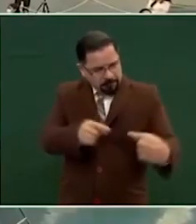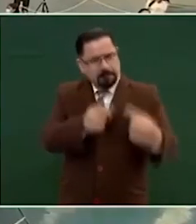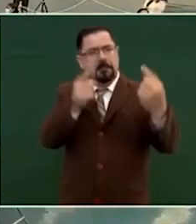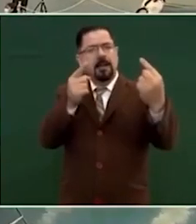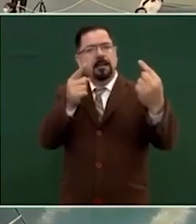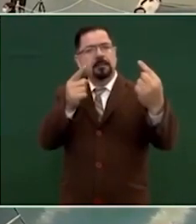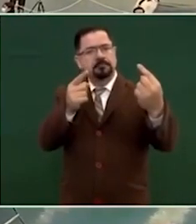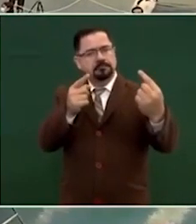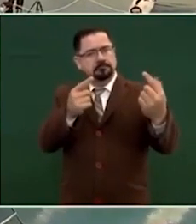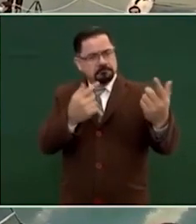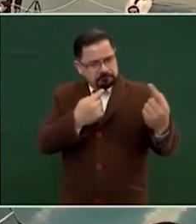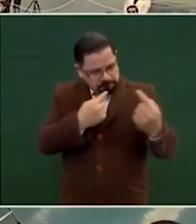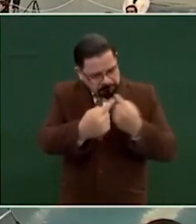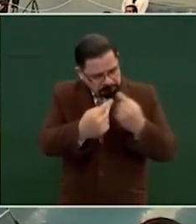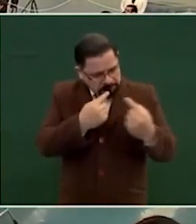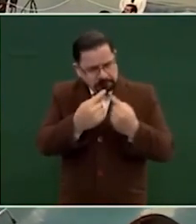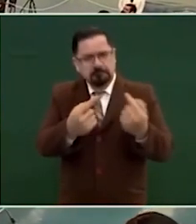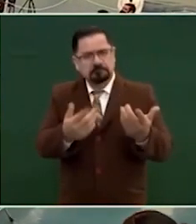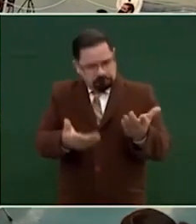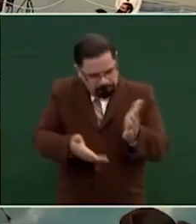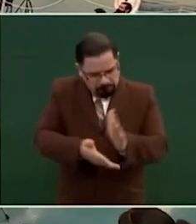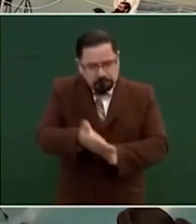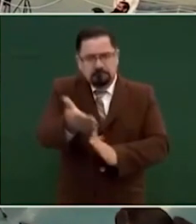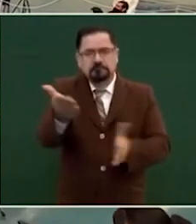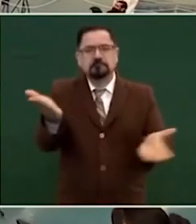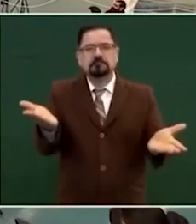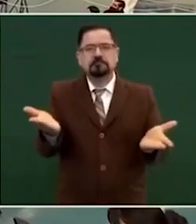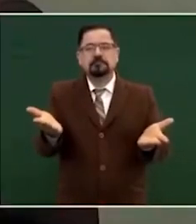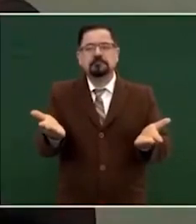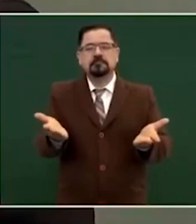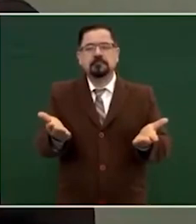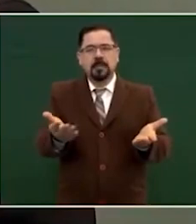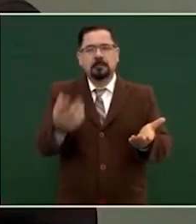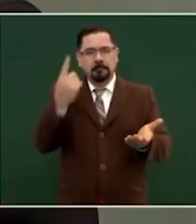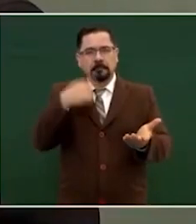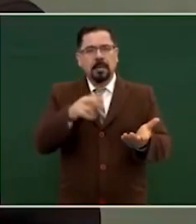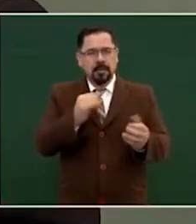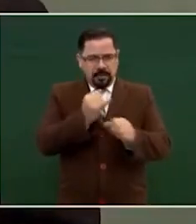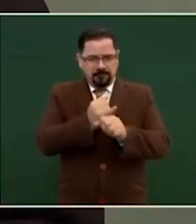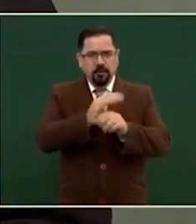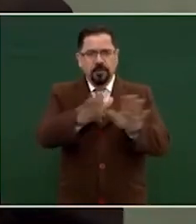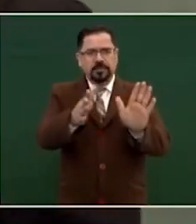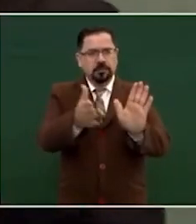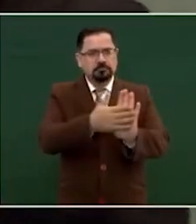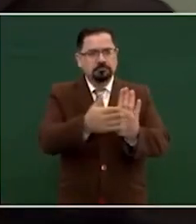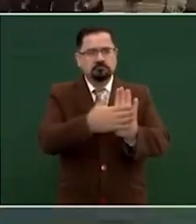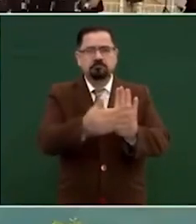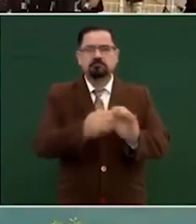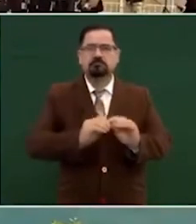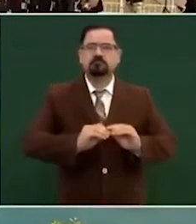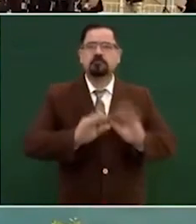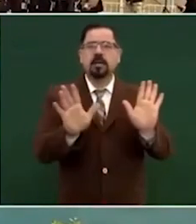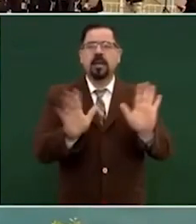y todo este a transparentarlo ustedes creen